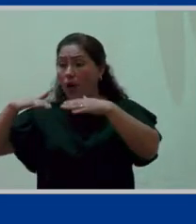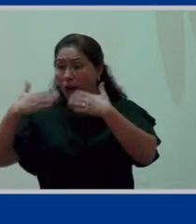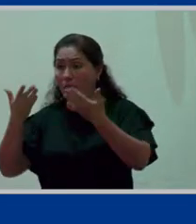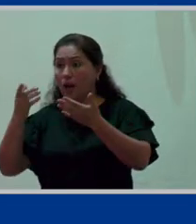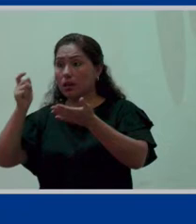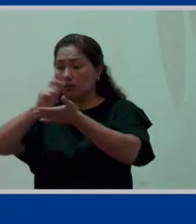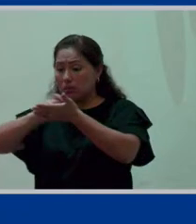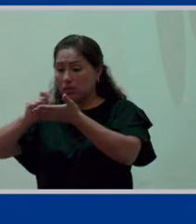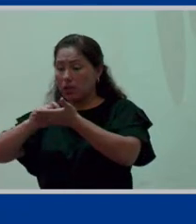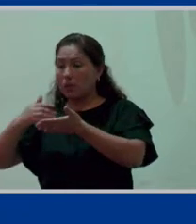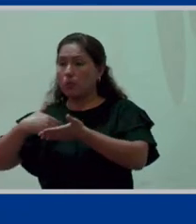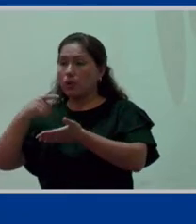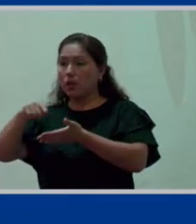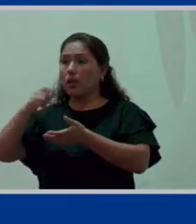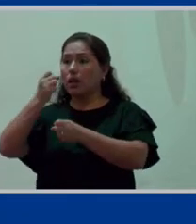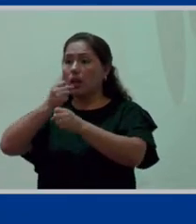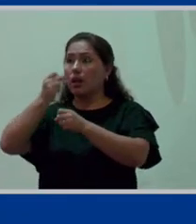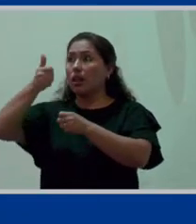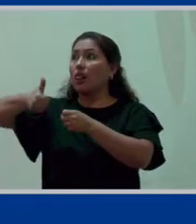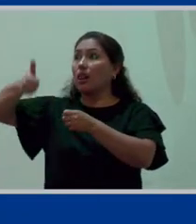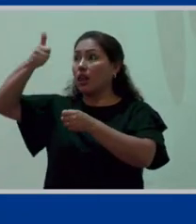claro que sí